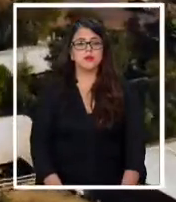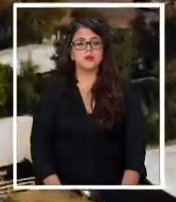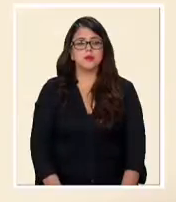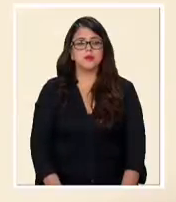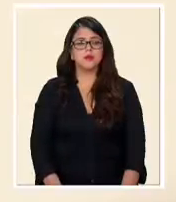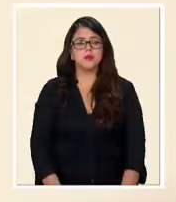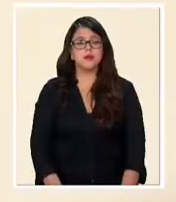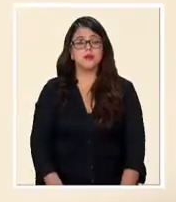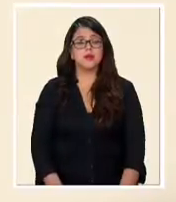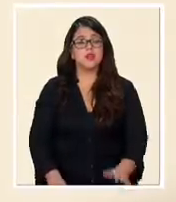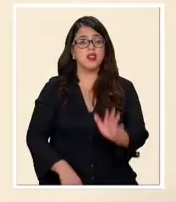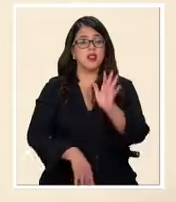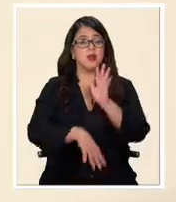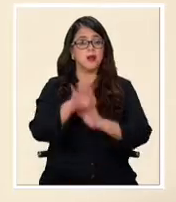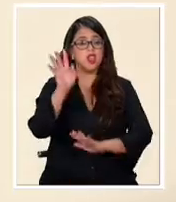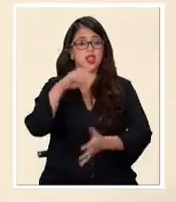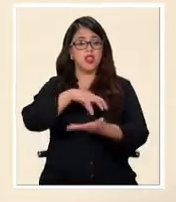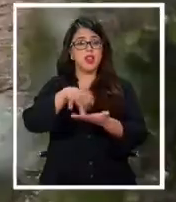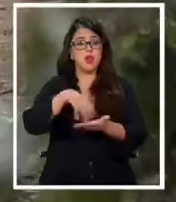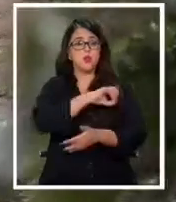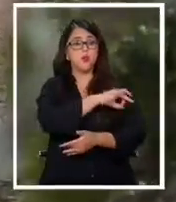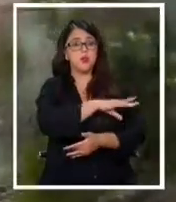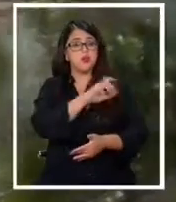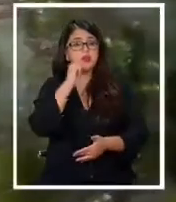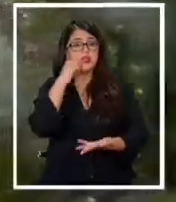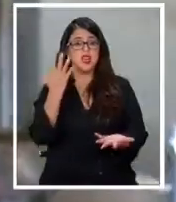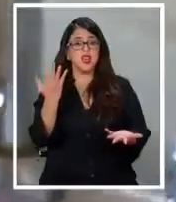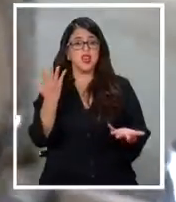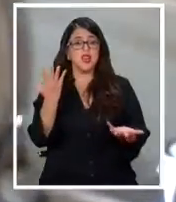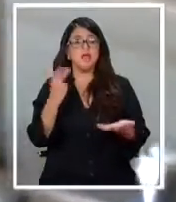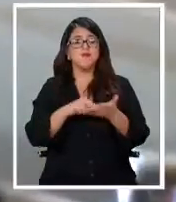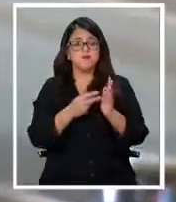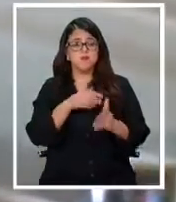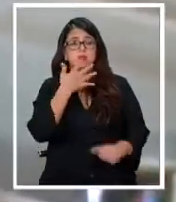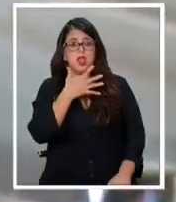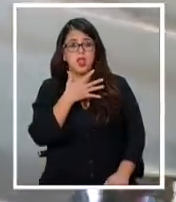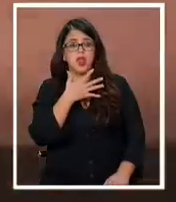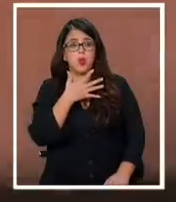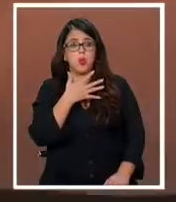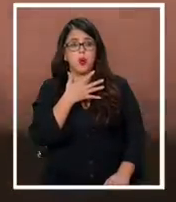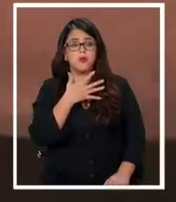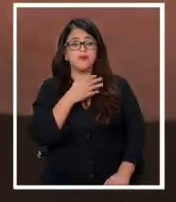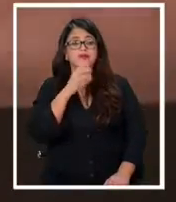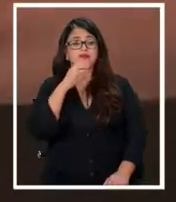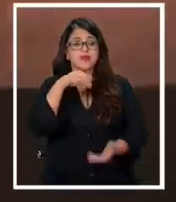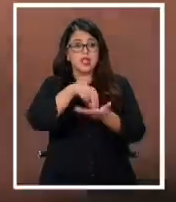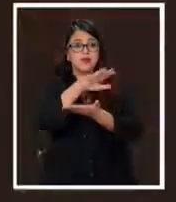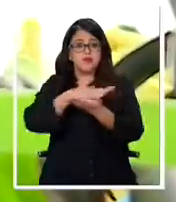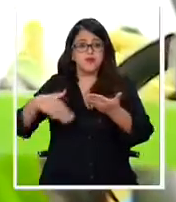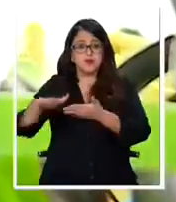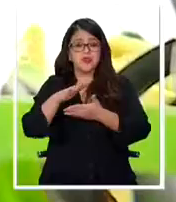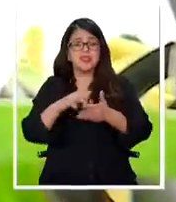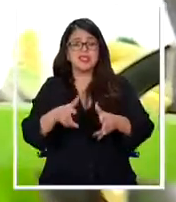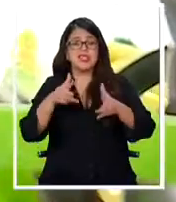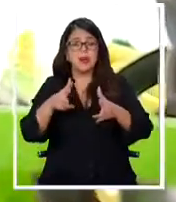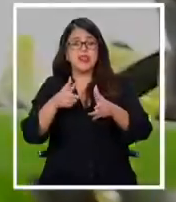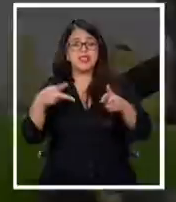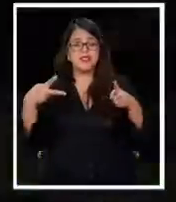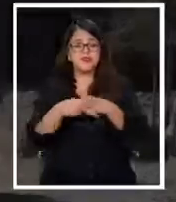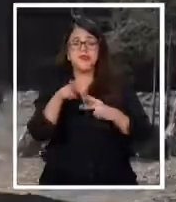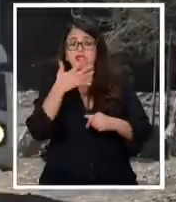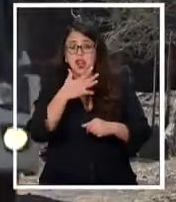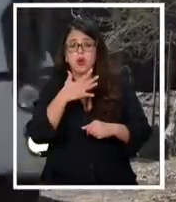Más de la mitad de las comunas en Chile se encuentra bajo decreto de escasez hídrica. En las zonas urbanas, la amenaza del racionamiento está